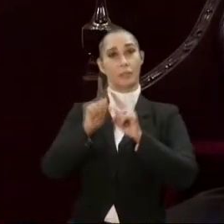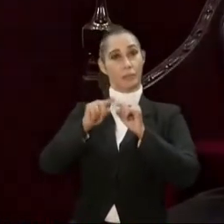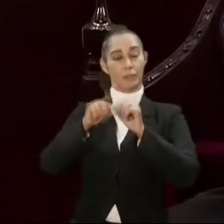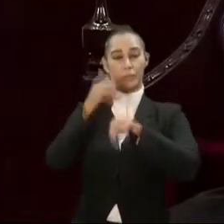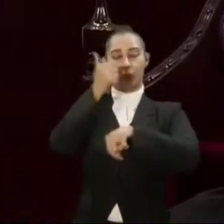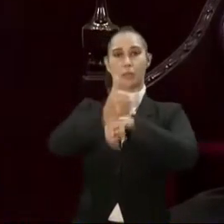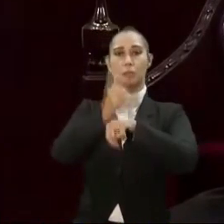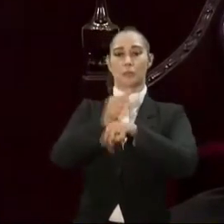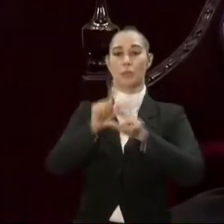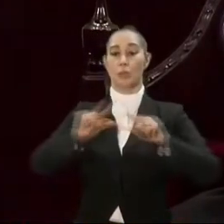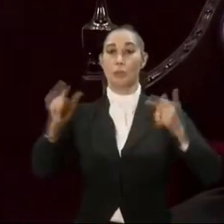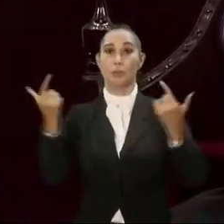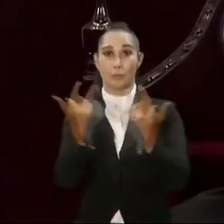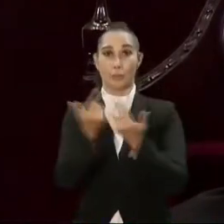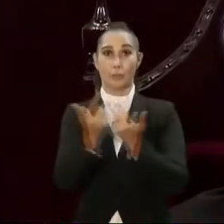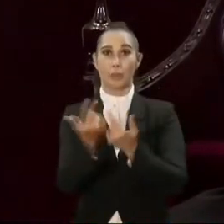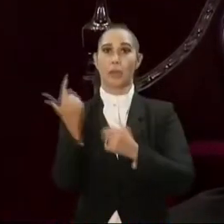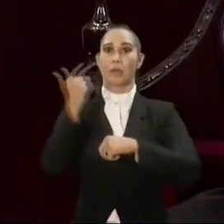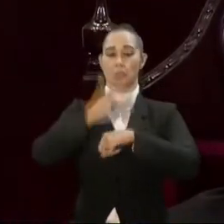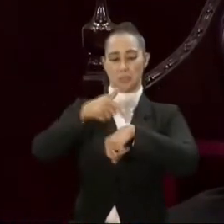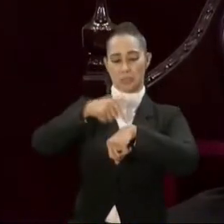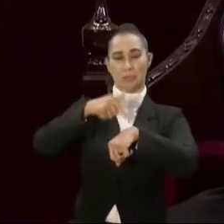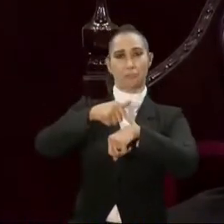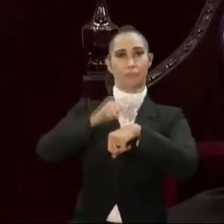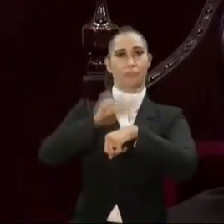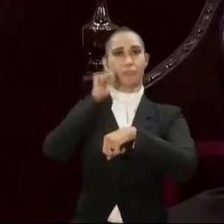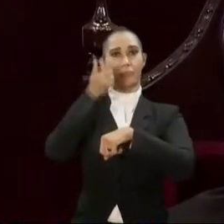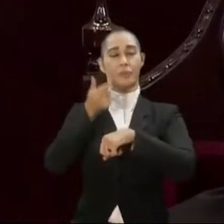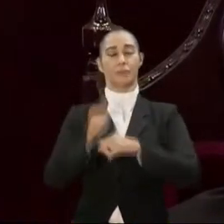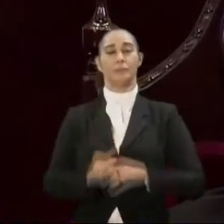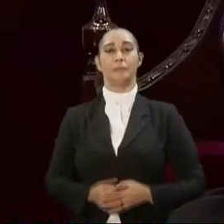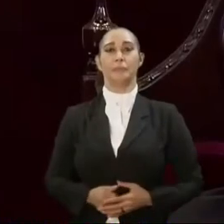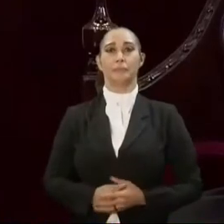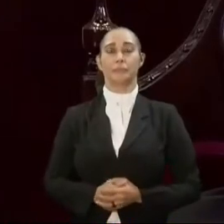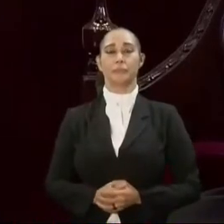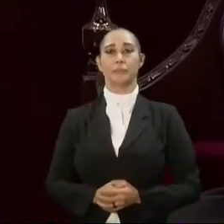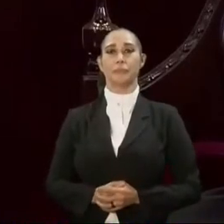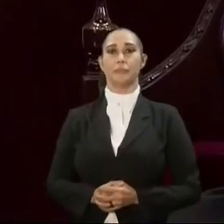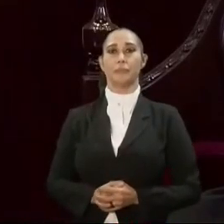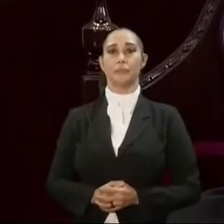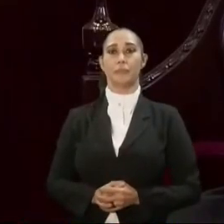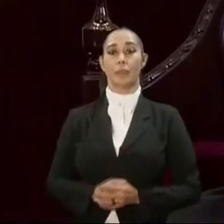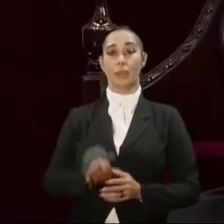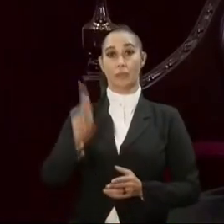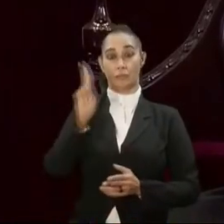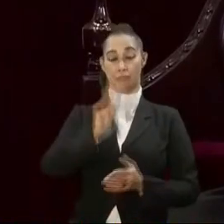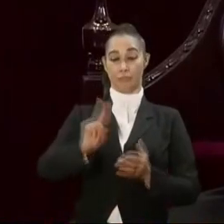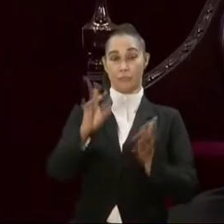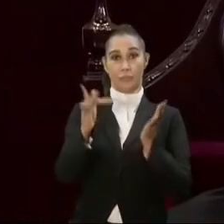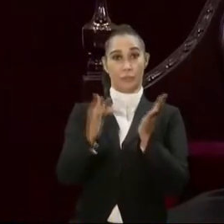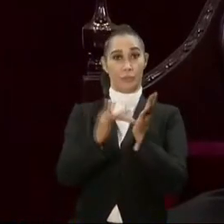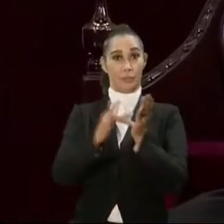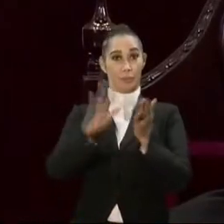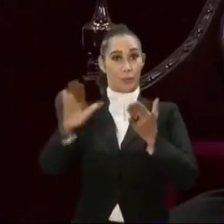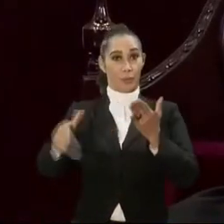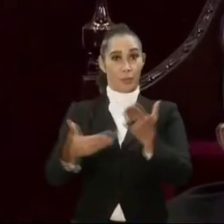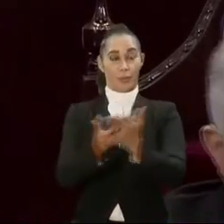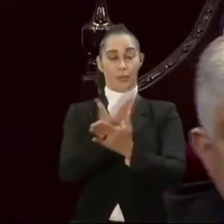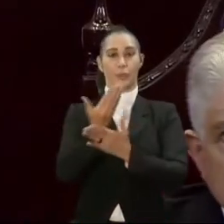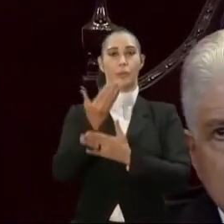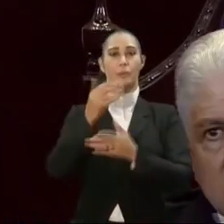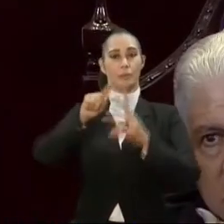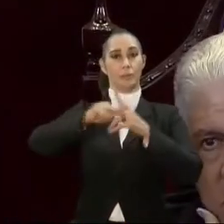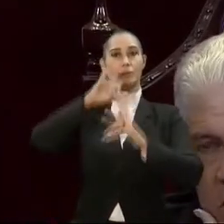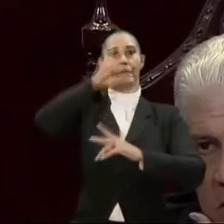georreferenciada, el día, la hora y el tipo de delito. Usando este nuevo sistema de medición y seguimiento, desde